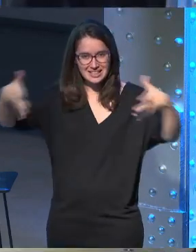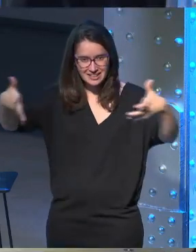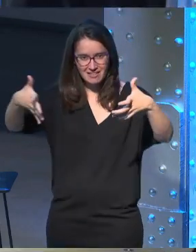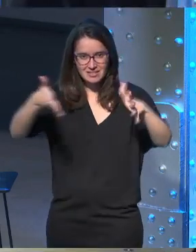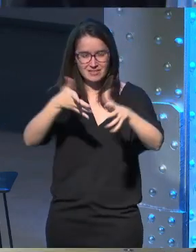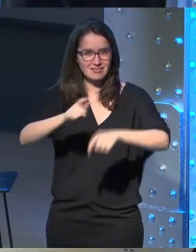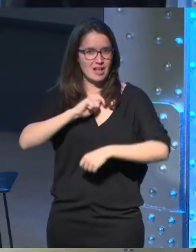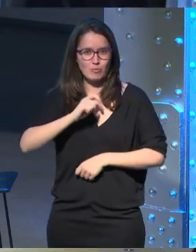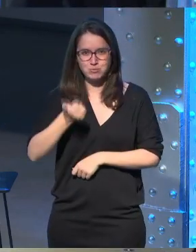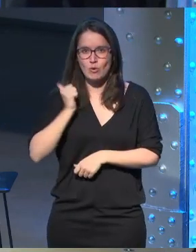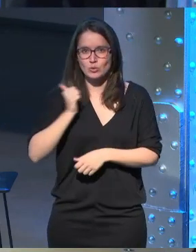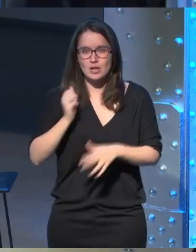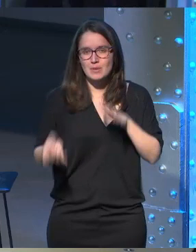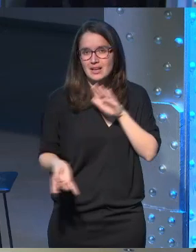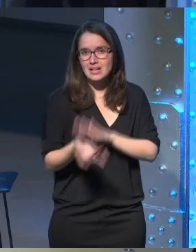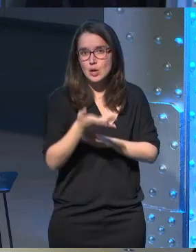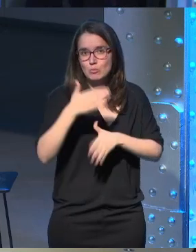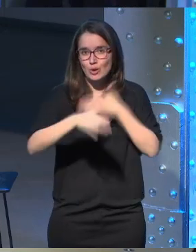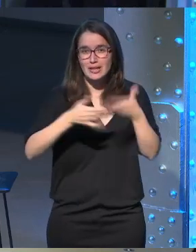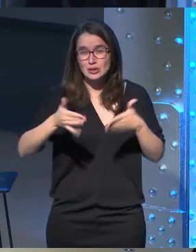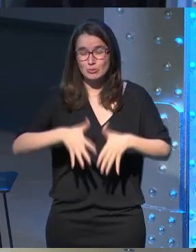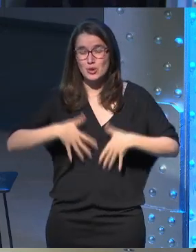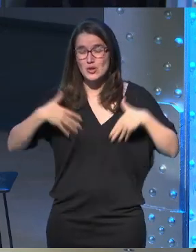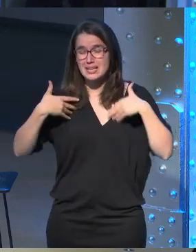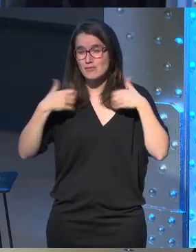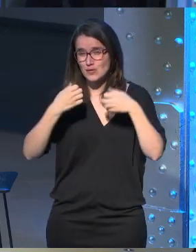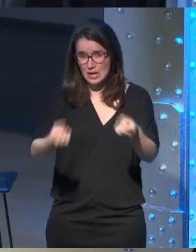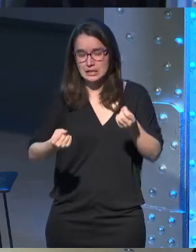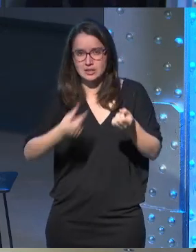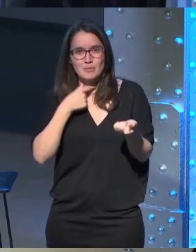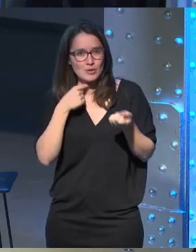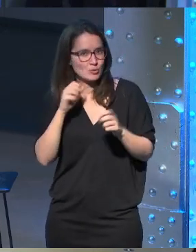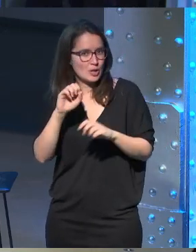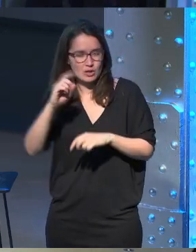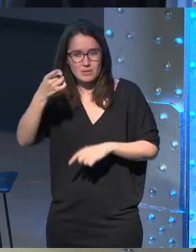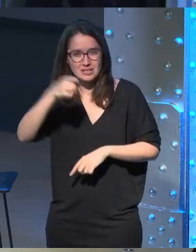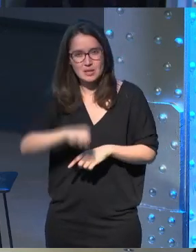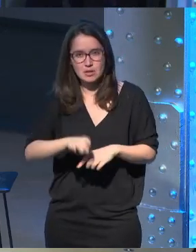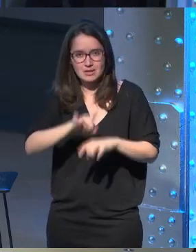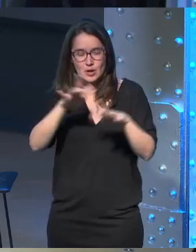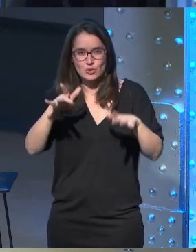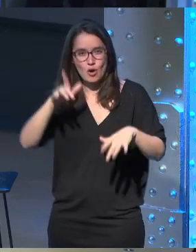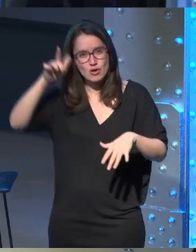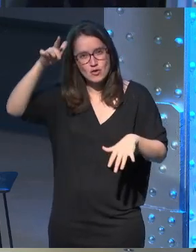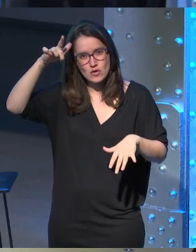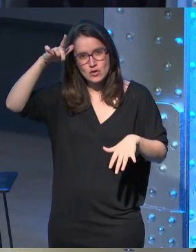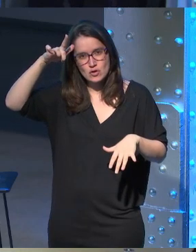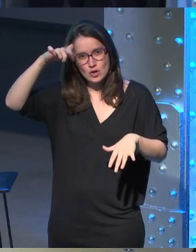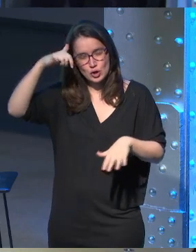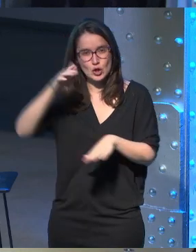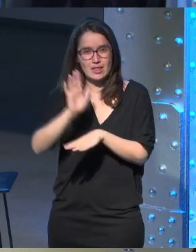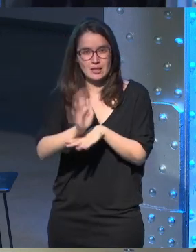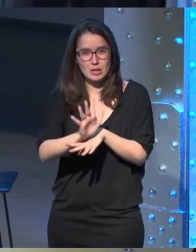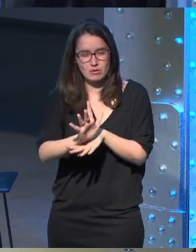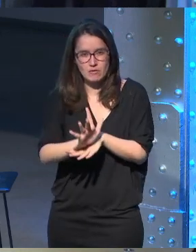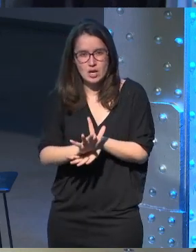magnífico para generar respuestas emocionales intensas que es lo que más me gusta y también por supuesto soy doctor en cinematografía